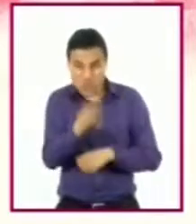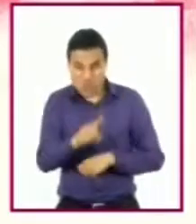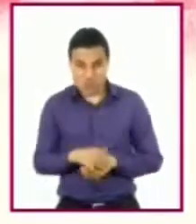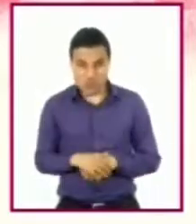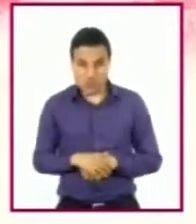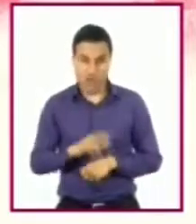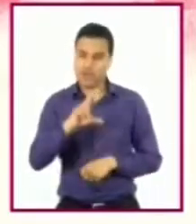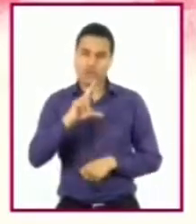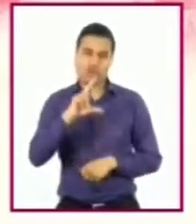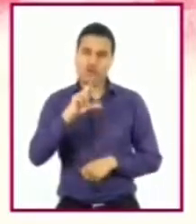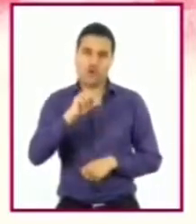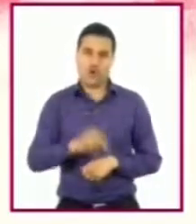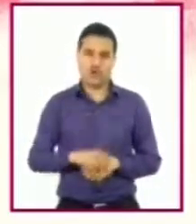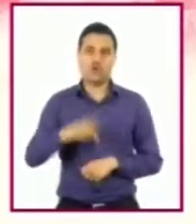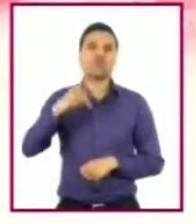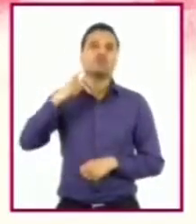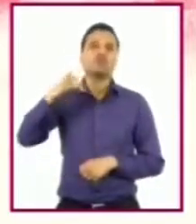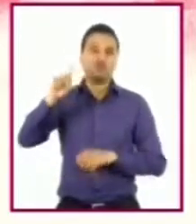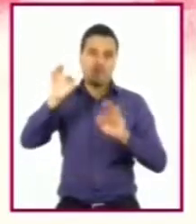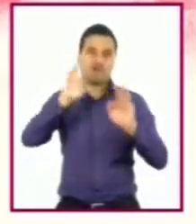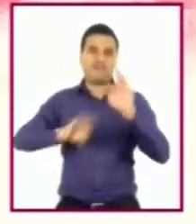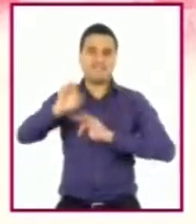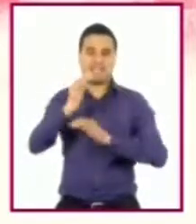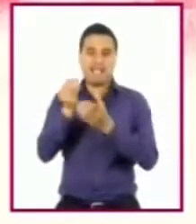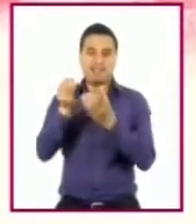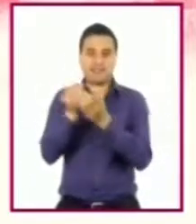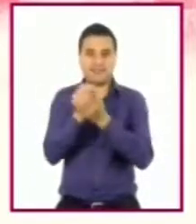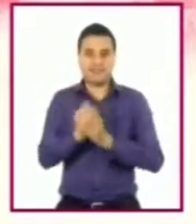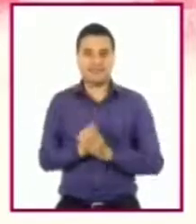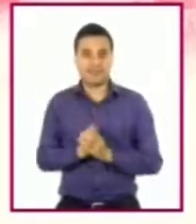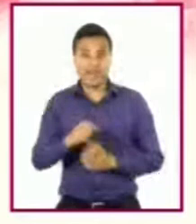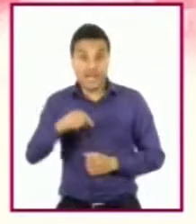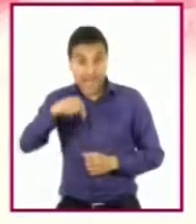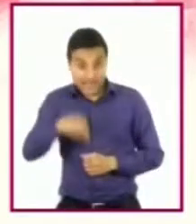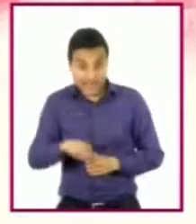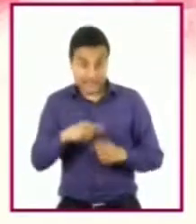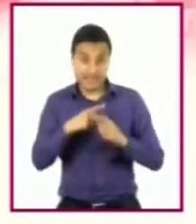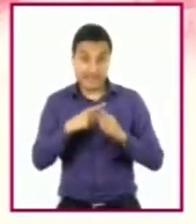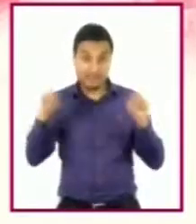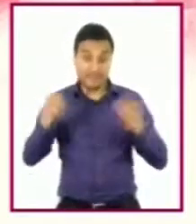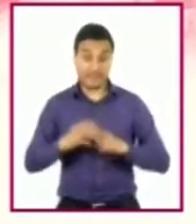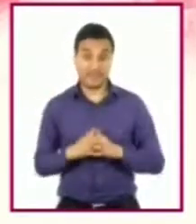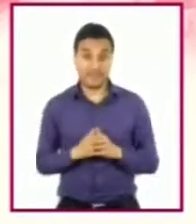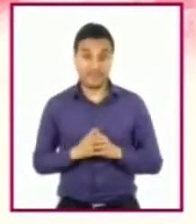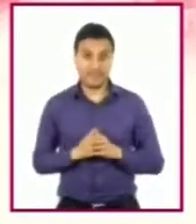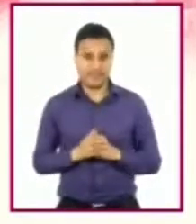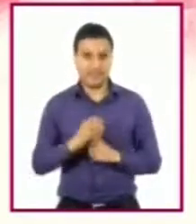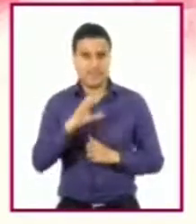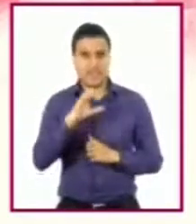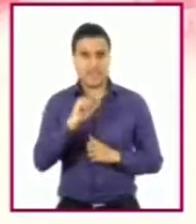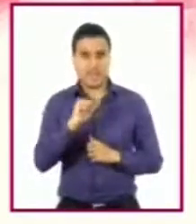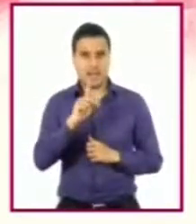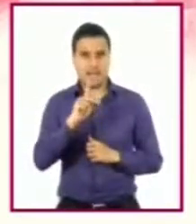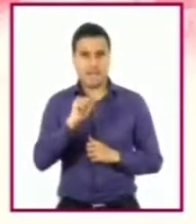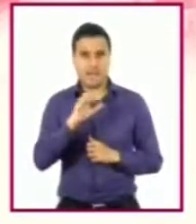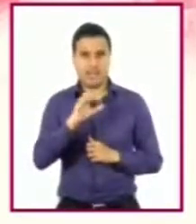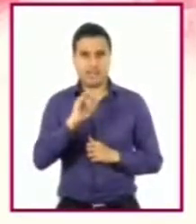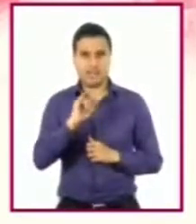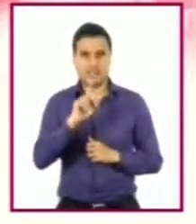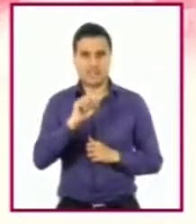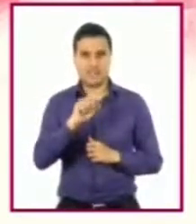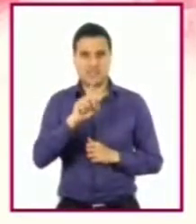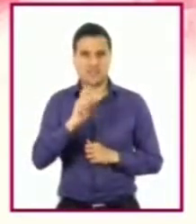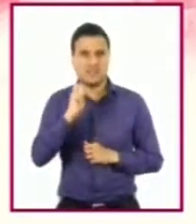capacidad en física. Pero en esta asignatura, cuando se habla de capacidad, cambia la acepción, pues las